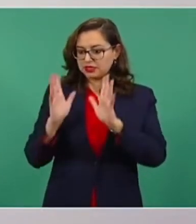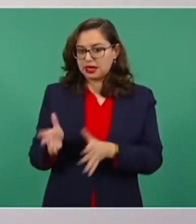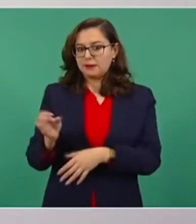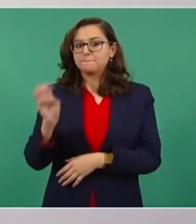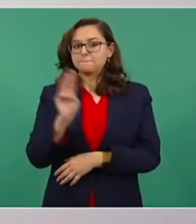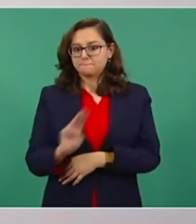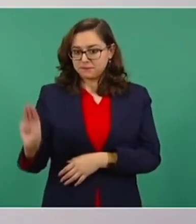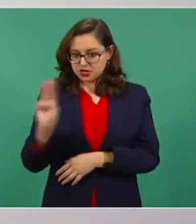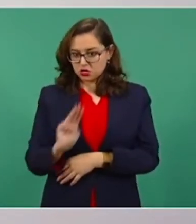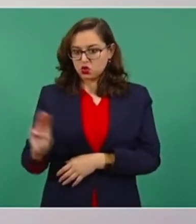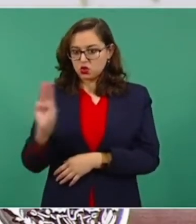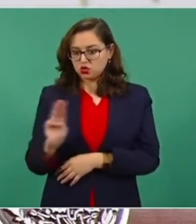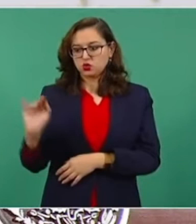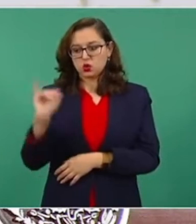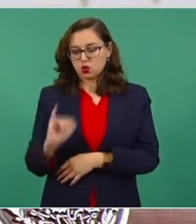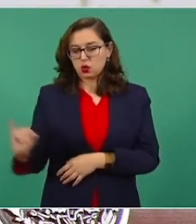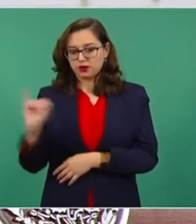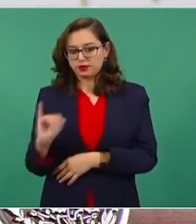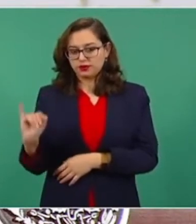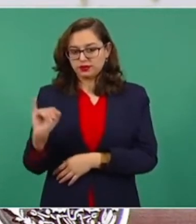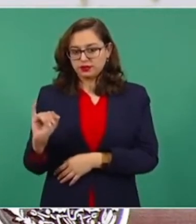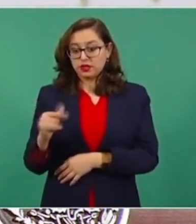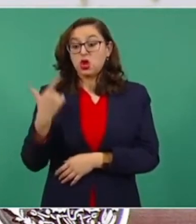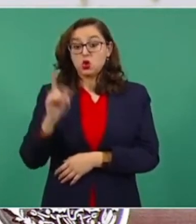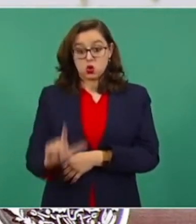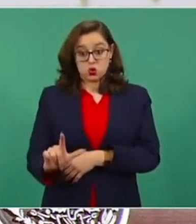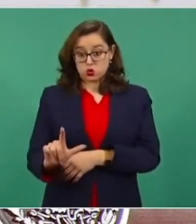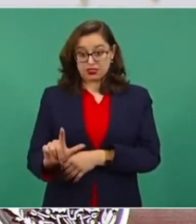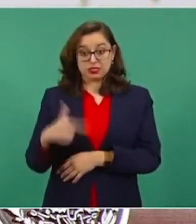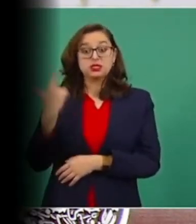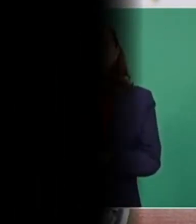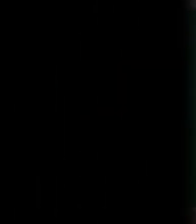miércoles, comprometimos jueves, de este lunes que viene en ocho. Gracias. Gracias. Gracias. Gracias. Gracias.